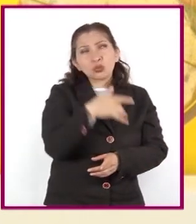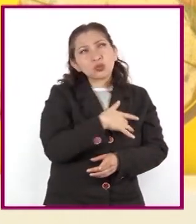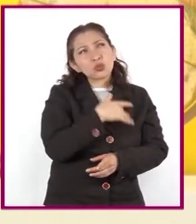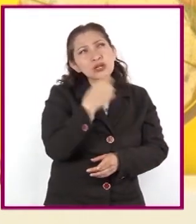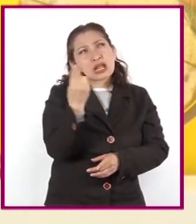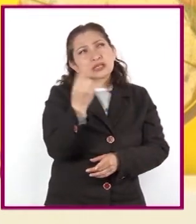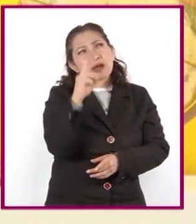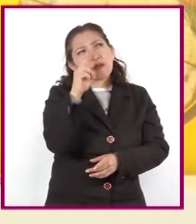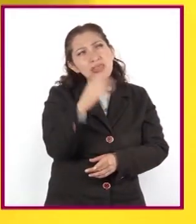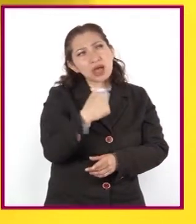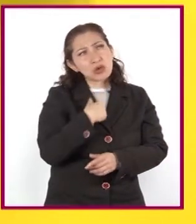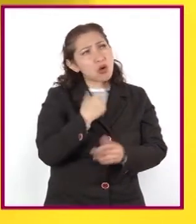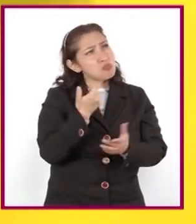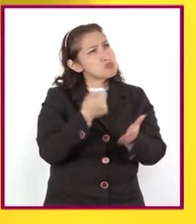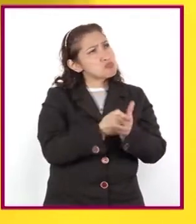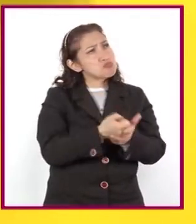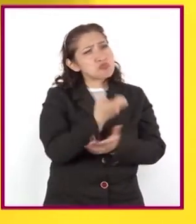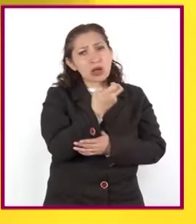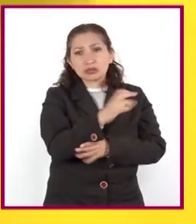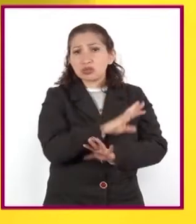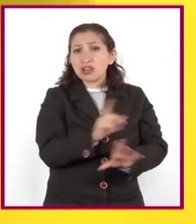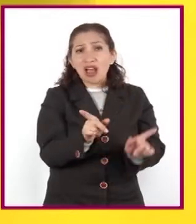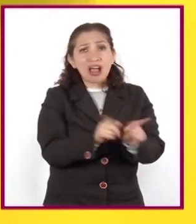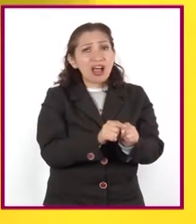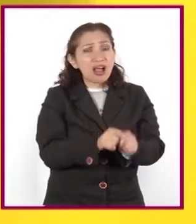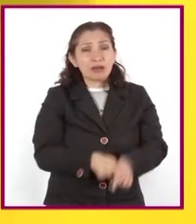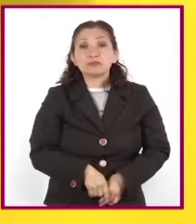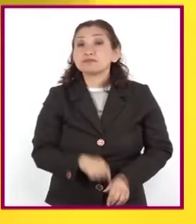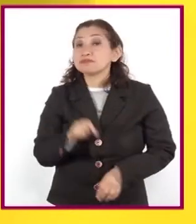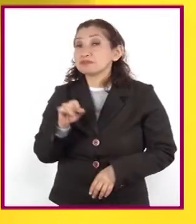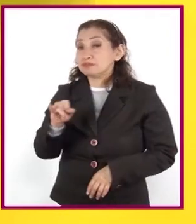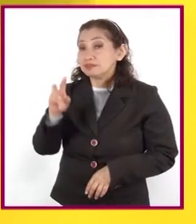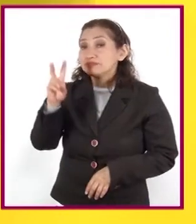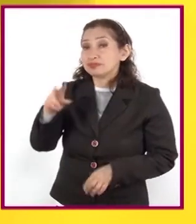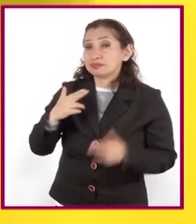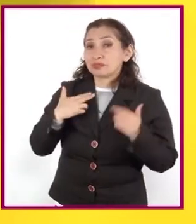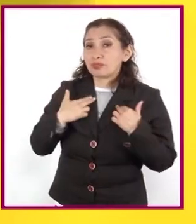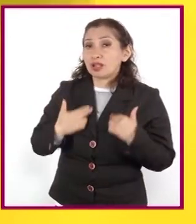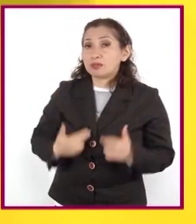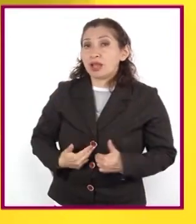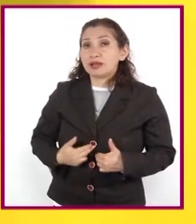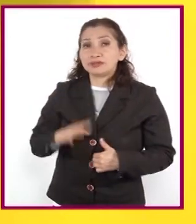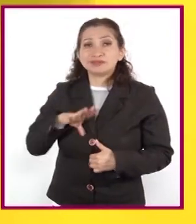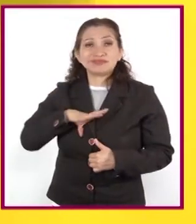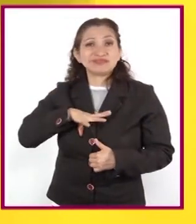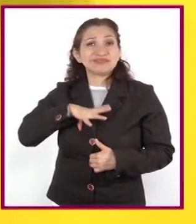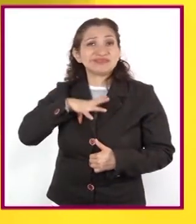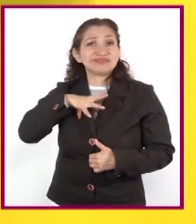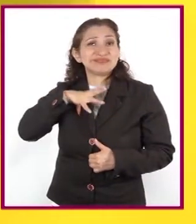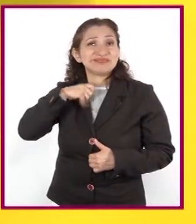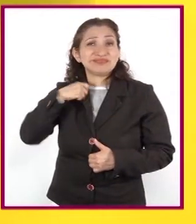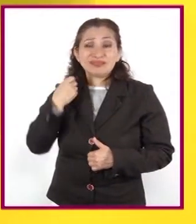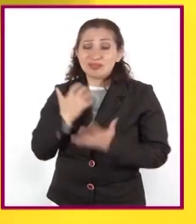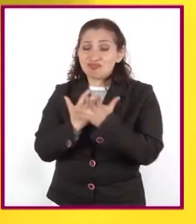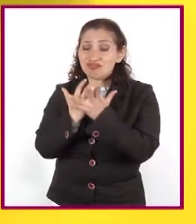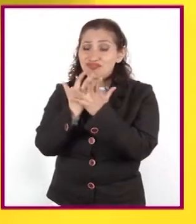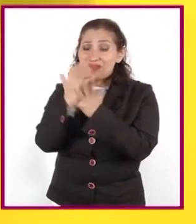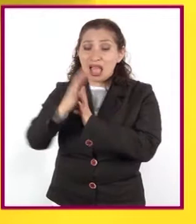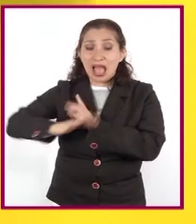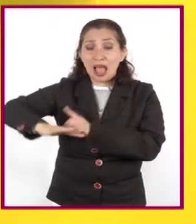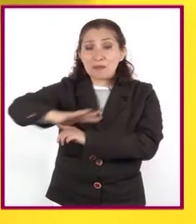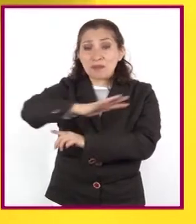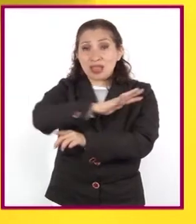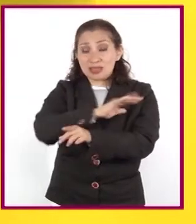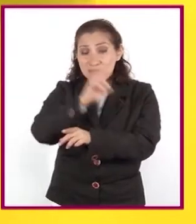que debemos cubrir. Exactamente. Los seres humanos hemos alterado el ambiente hasta el punto de poner en